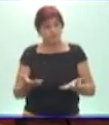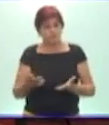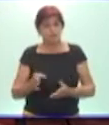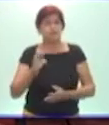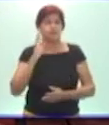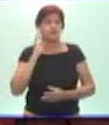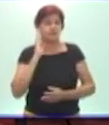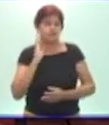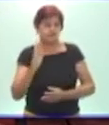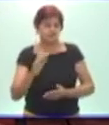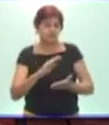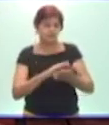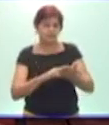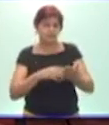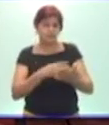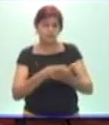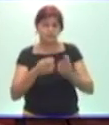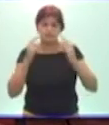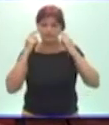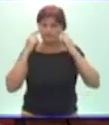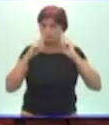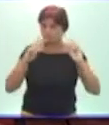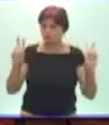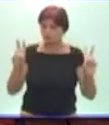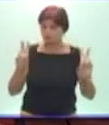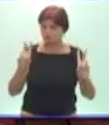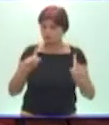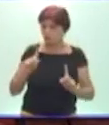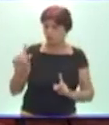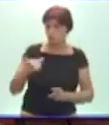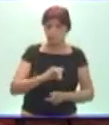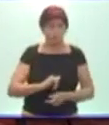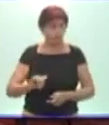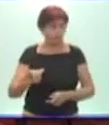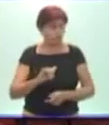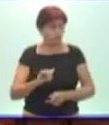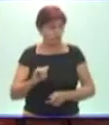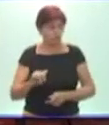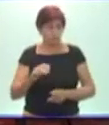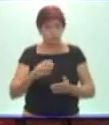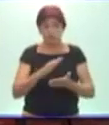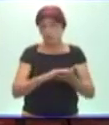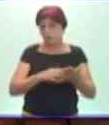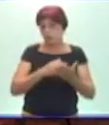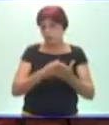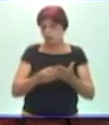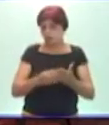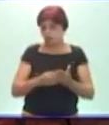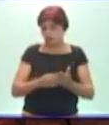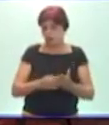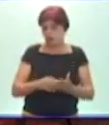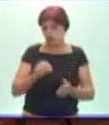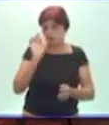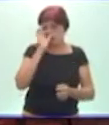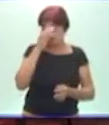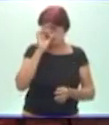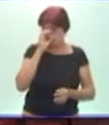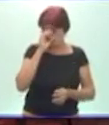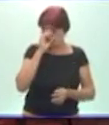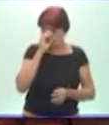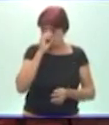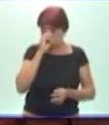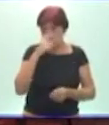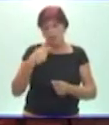respetar los horarios de vida, no es lo mismo el horario de vida de un niño de la primera infancia a un niño que está en edad escolar.